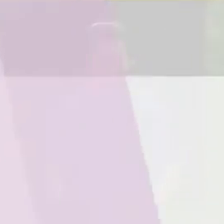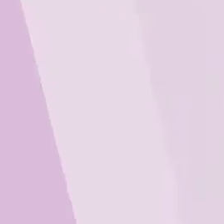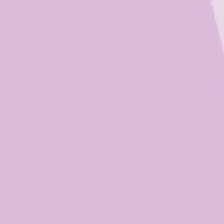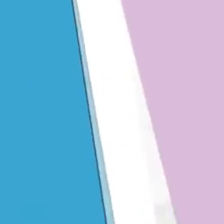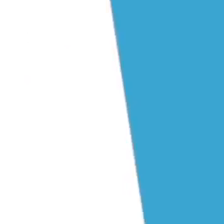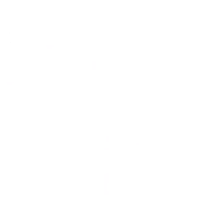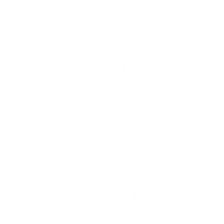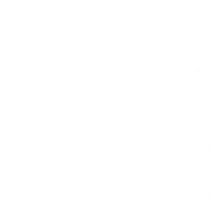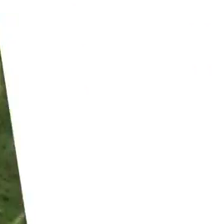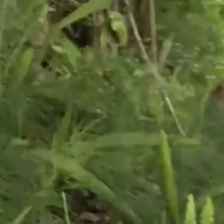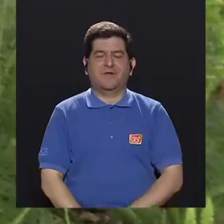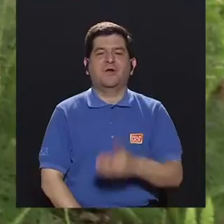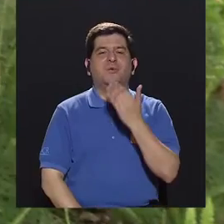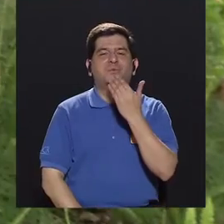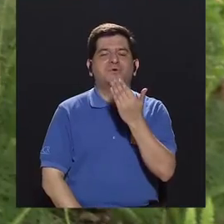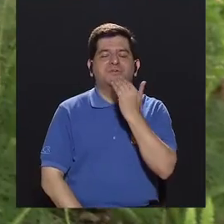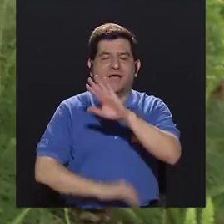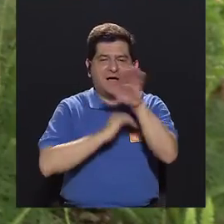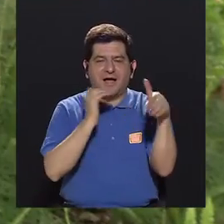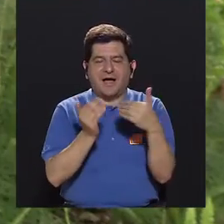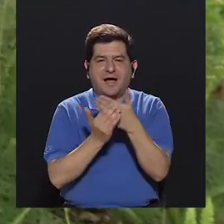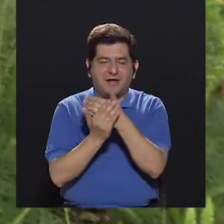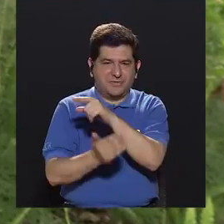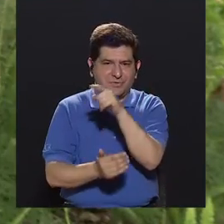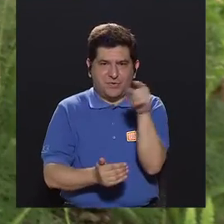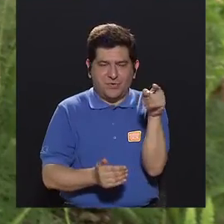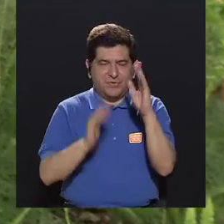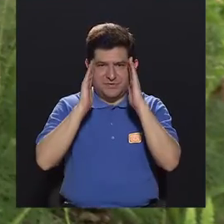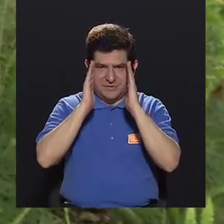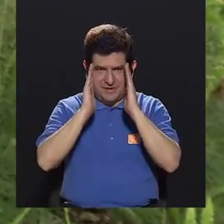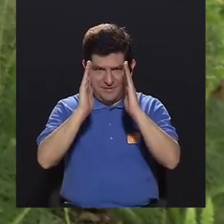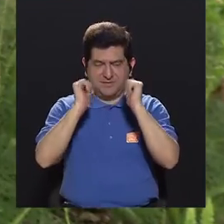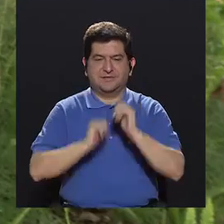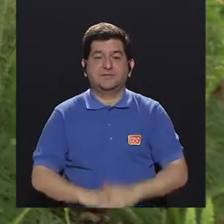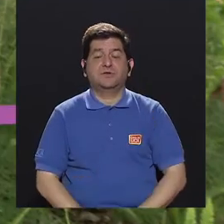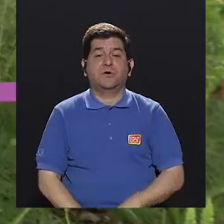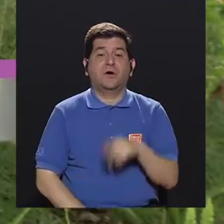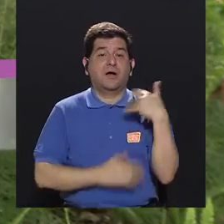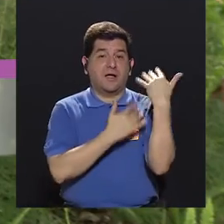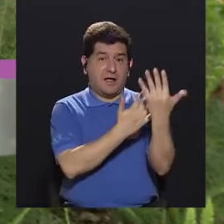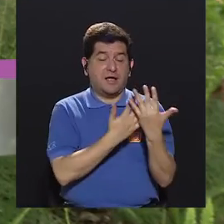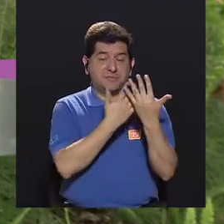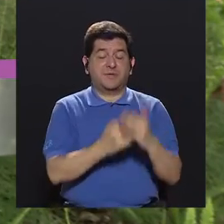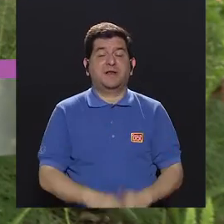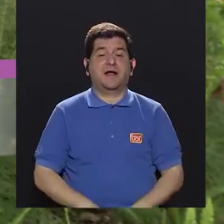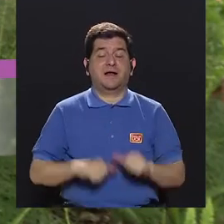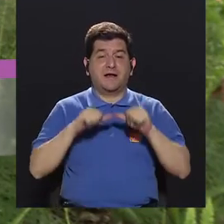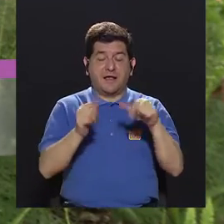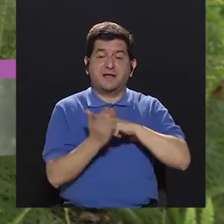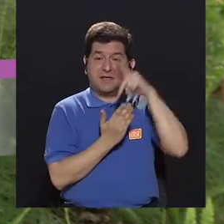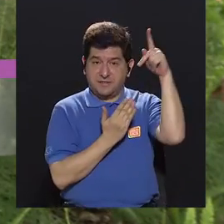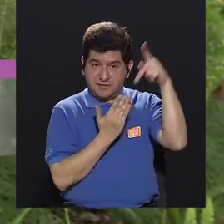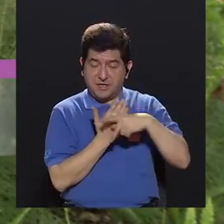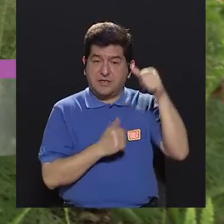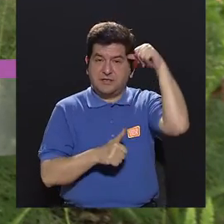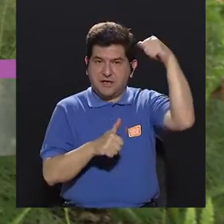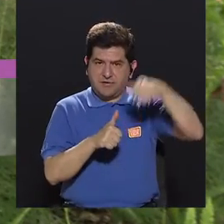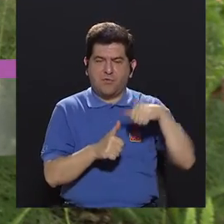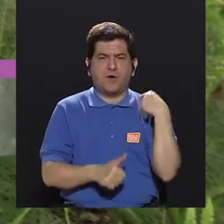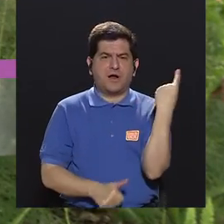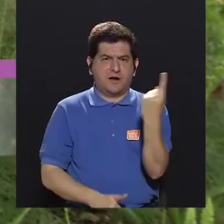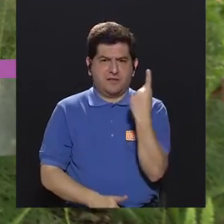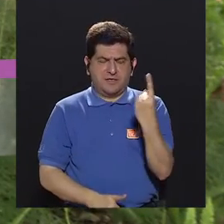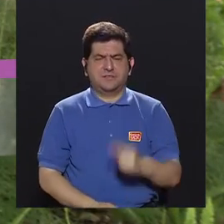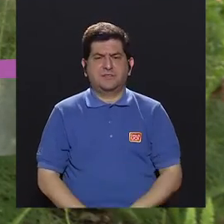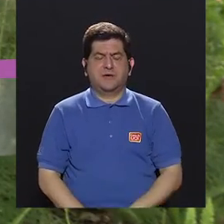muchas gracias a todos y todas por su sintonía los esperamos en la siguiente edición y